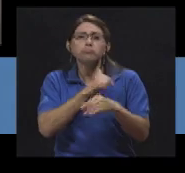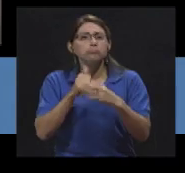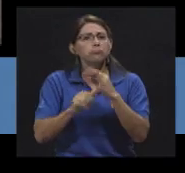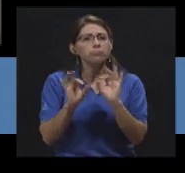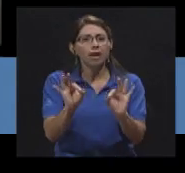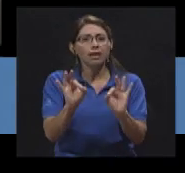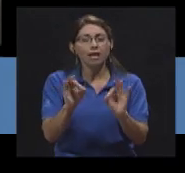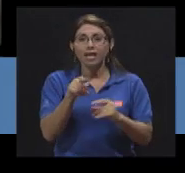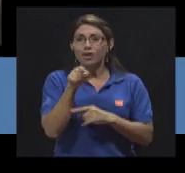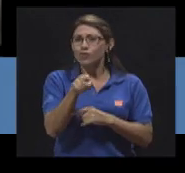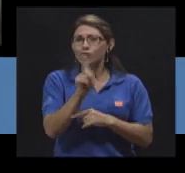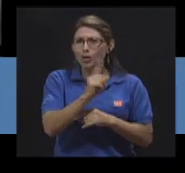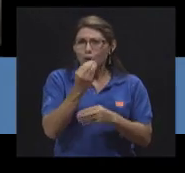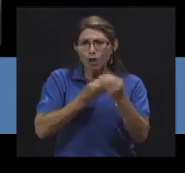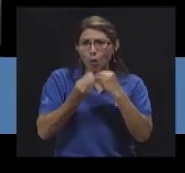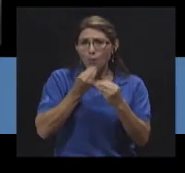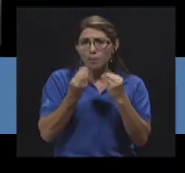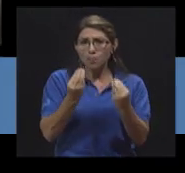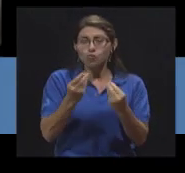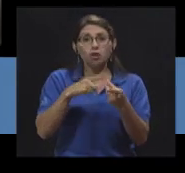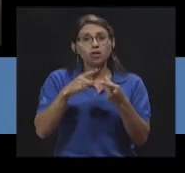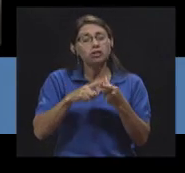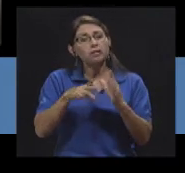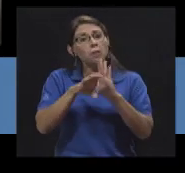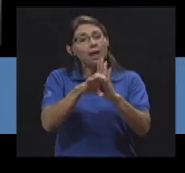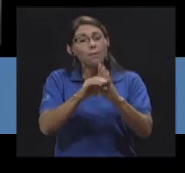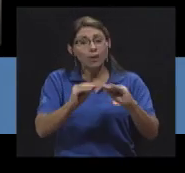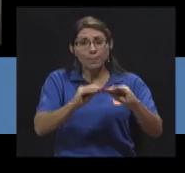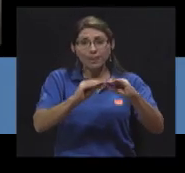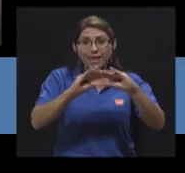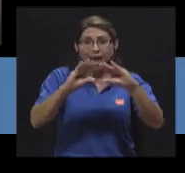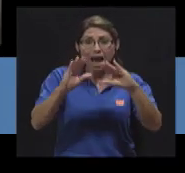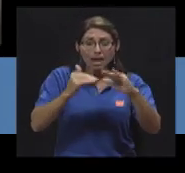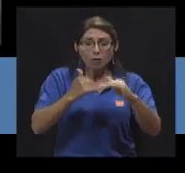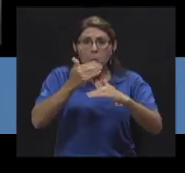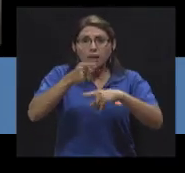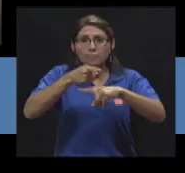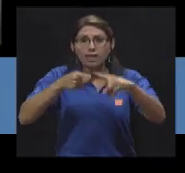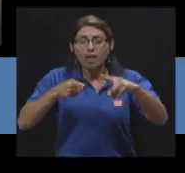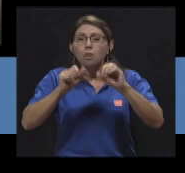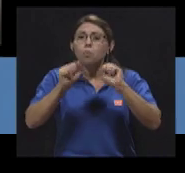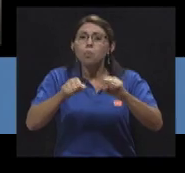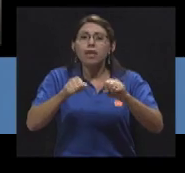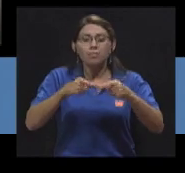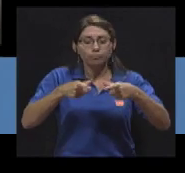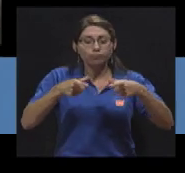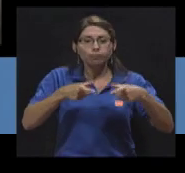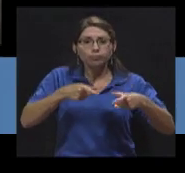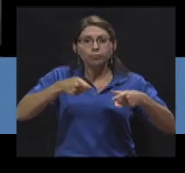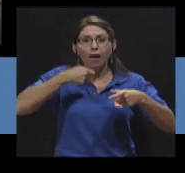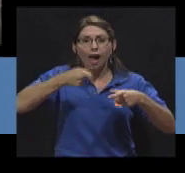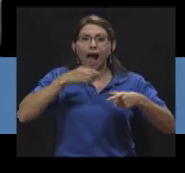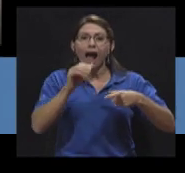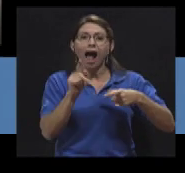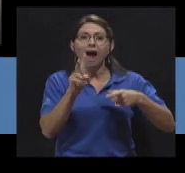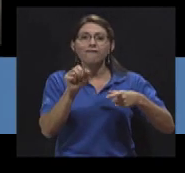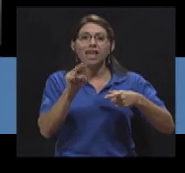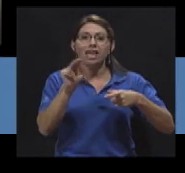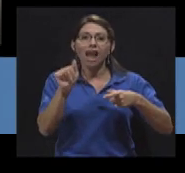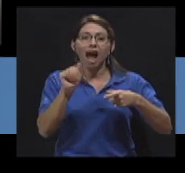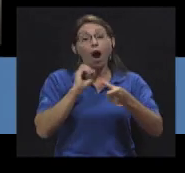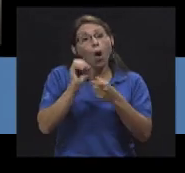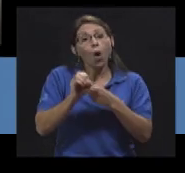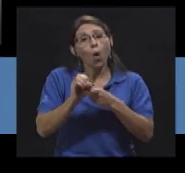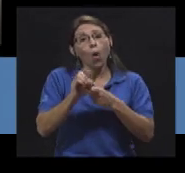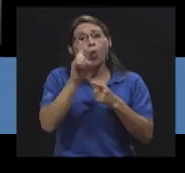mucho al almuerzo, a media mañana se podría tomar una avena, por ejemplo. O se podría comer una galleta con un jugo,